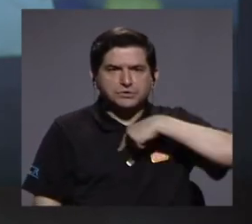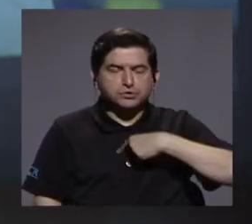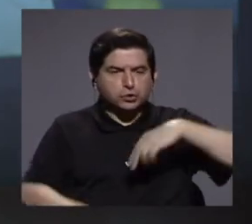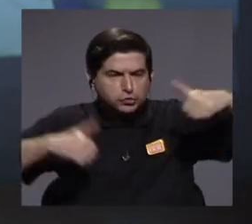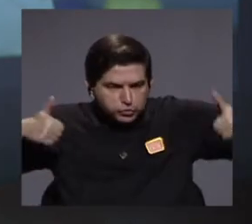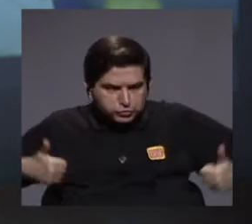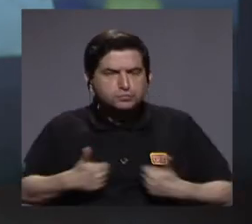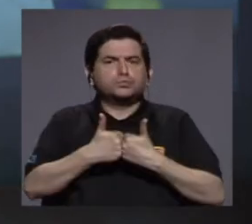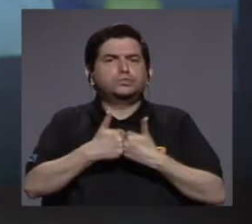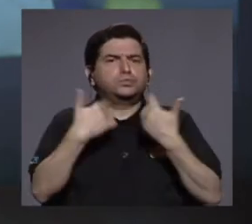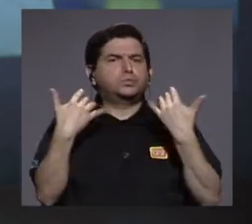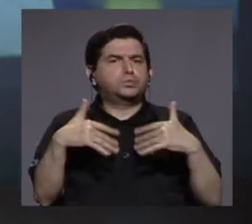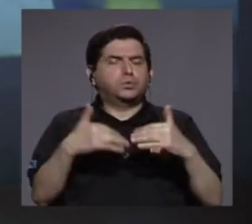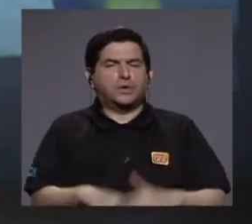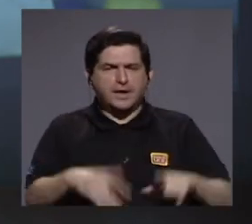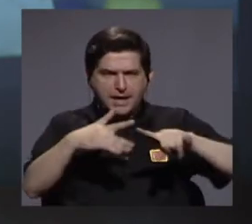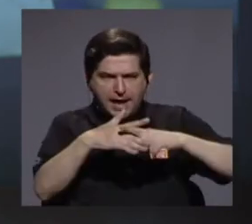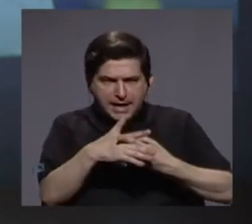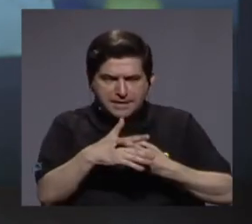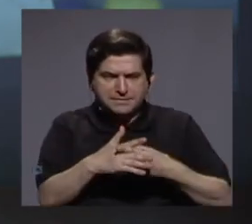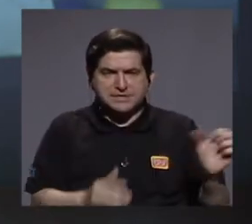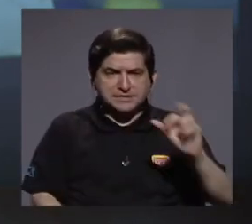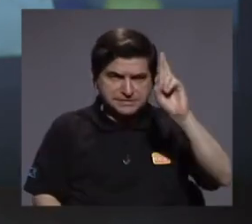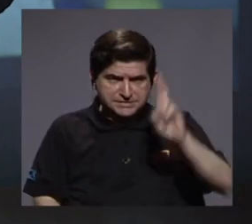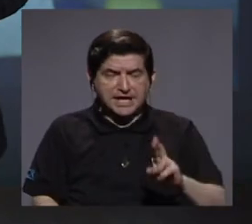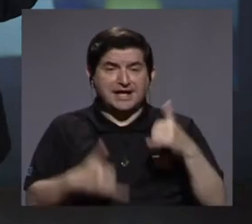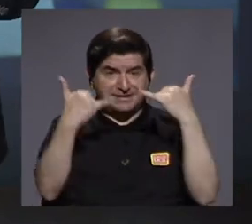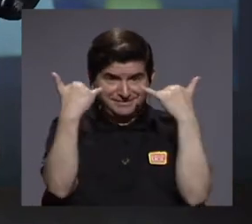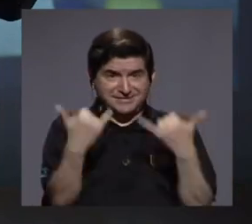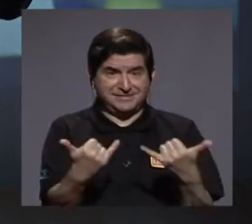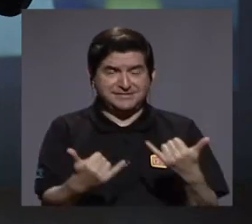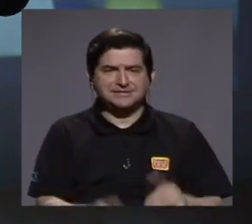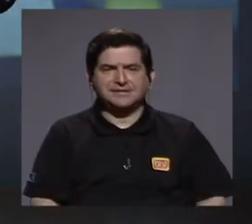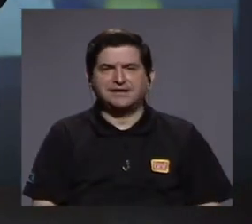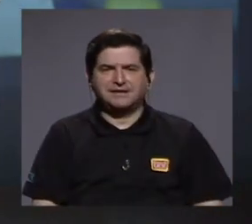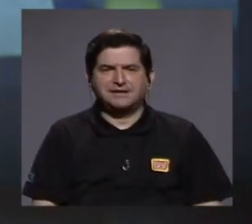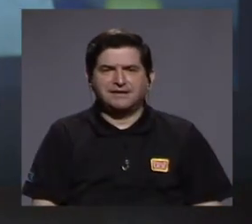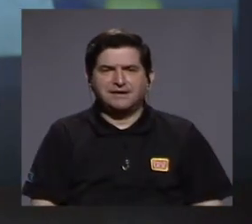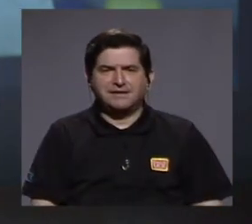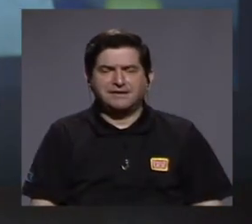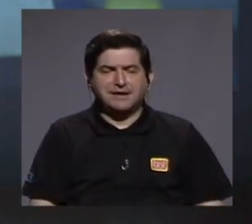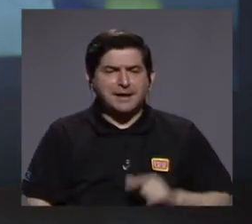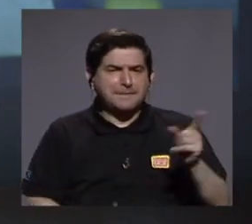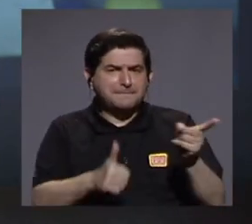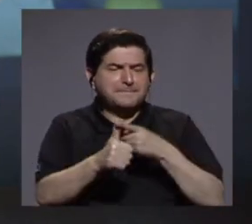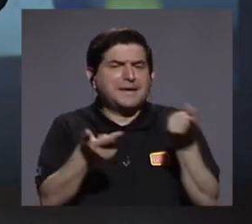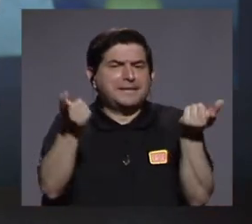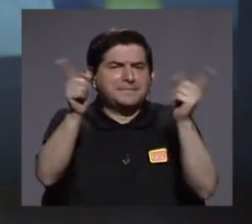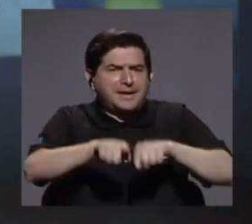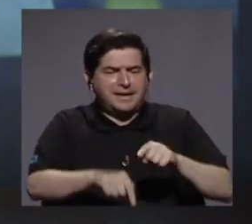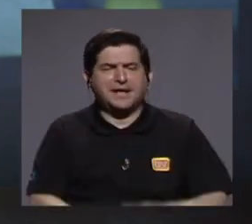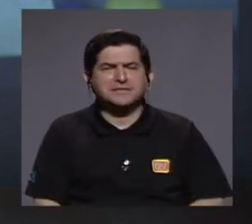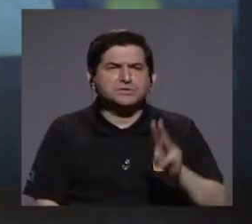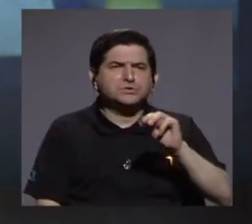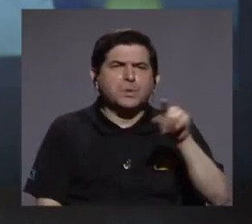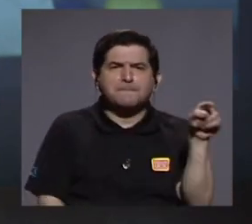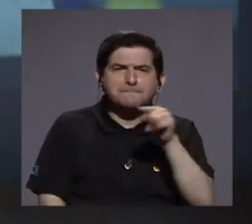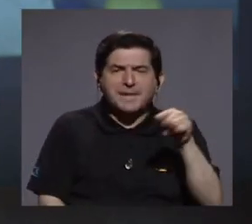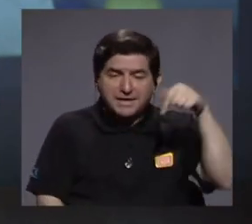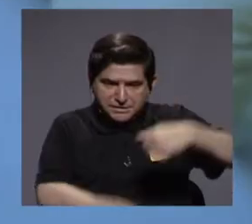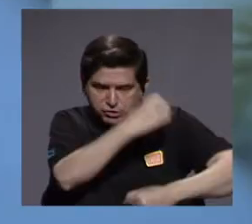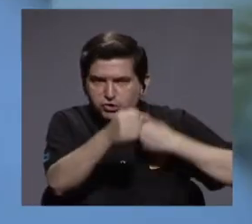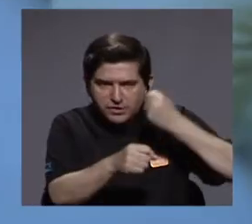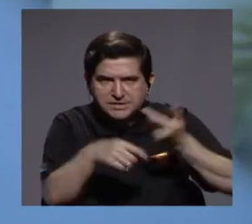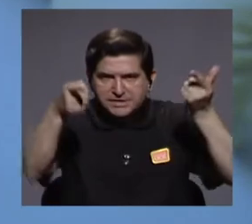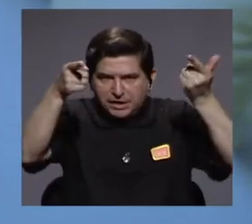retos. Una vez que empezamos acá en Costa Rica y que se dio el primer caso allá por marzo de este